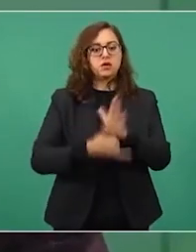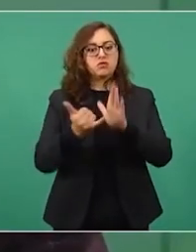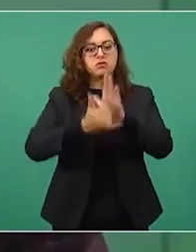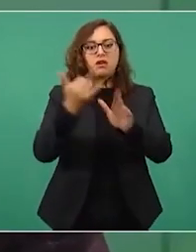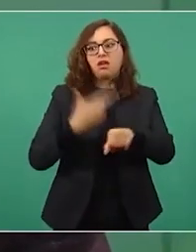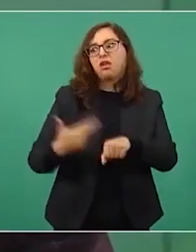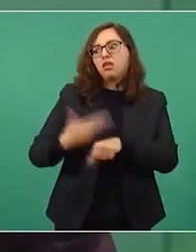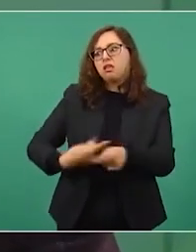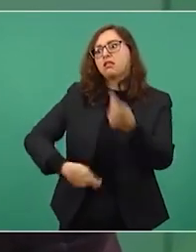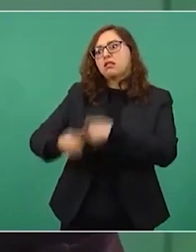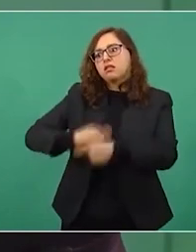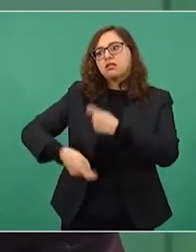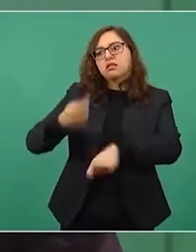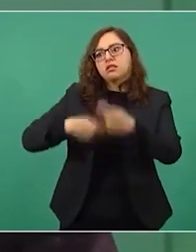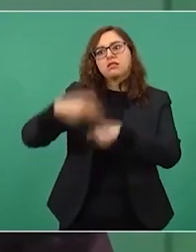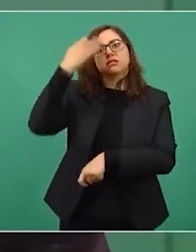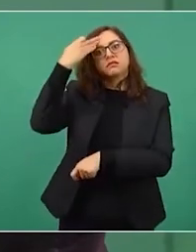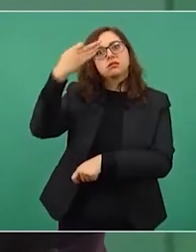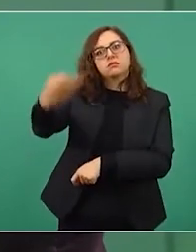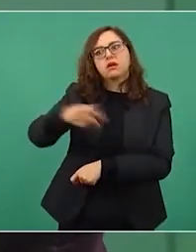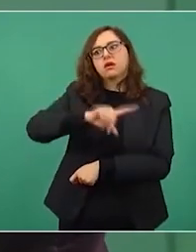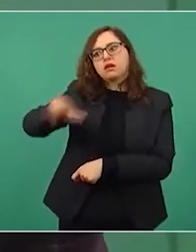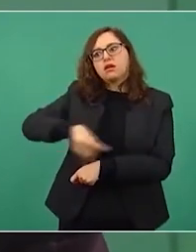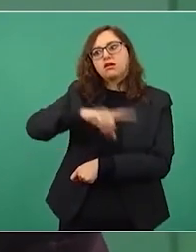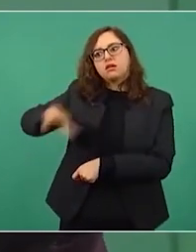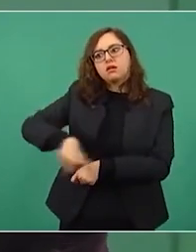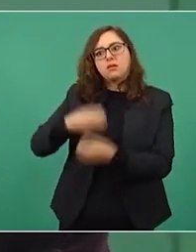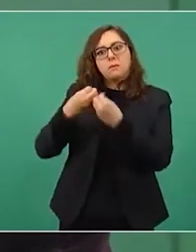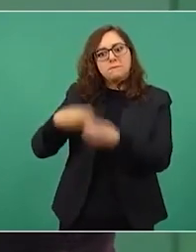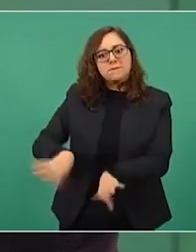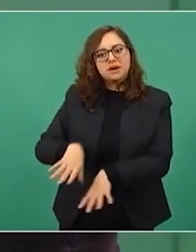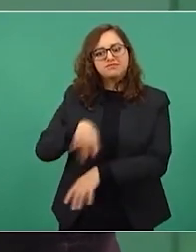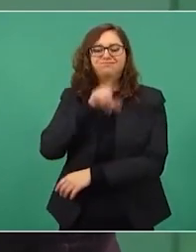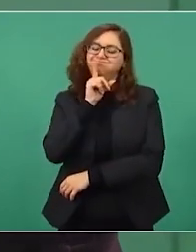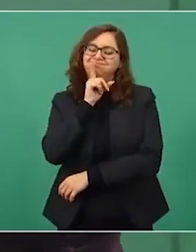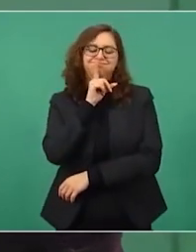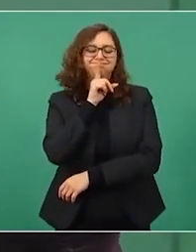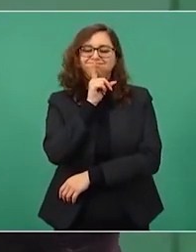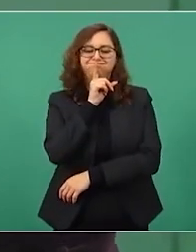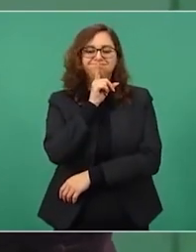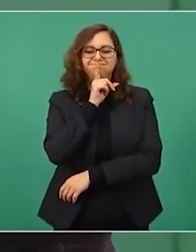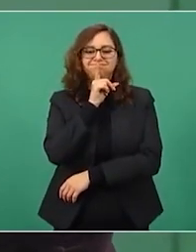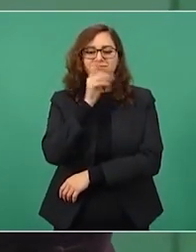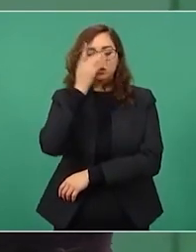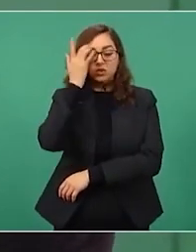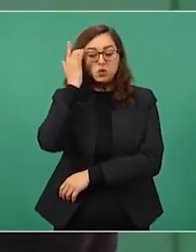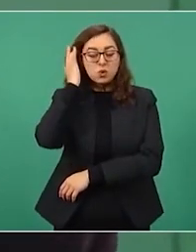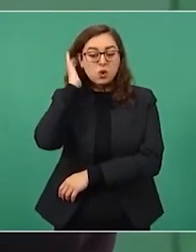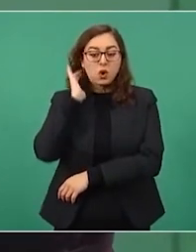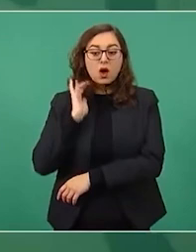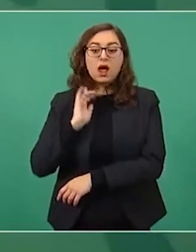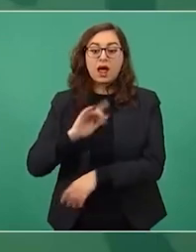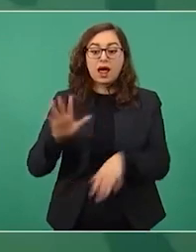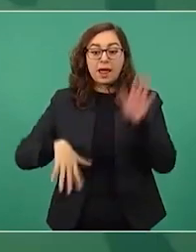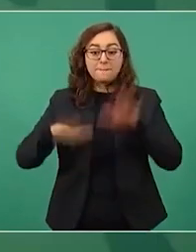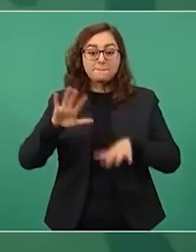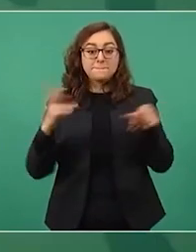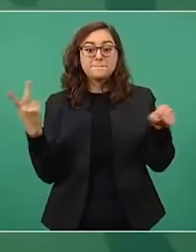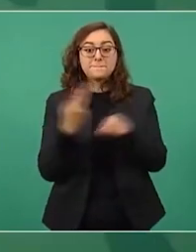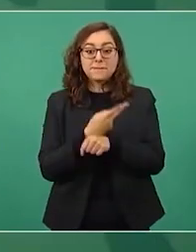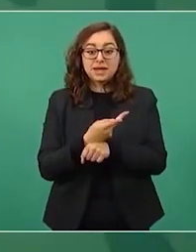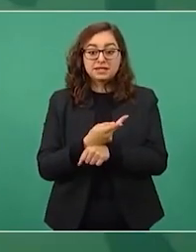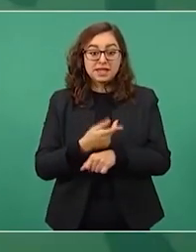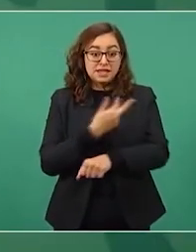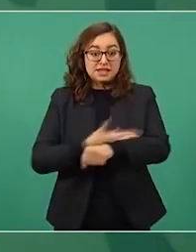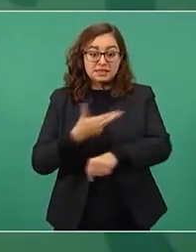incluso trámites impuestos por las mismas dependencias del gobierno